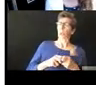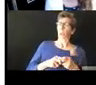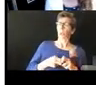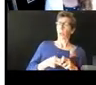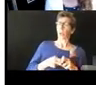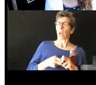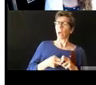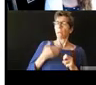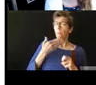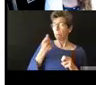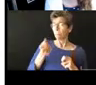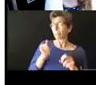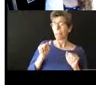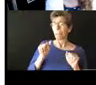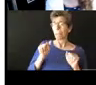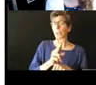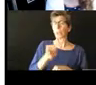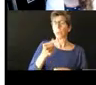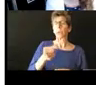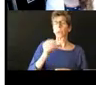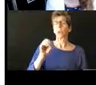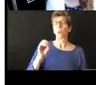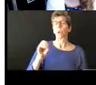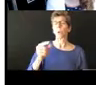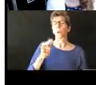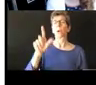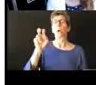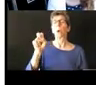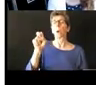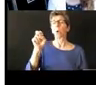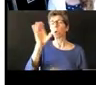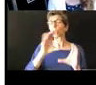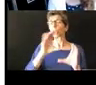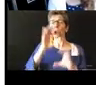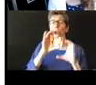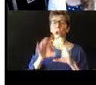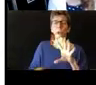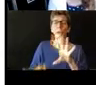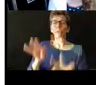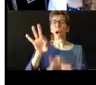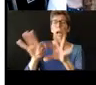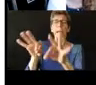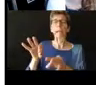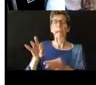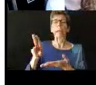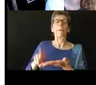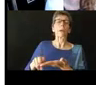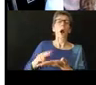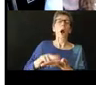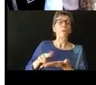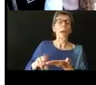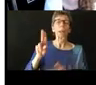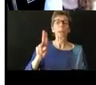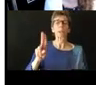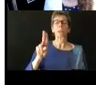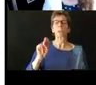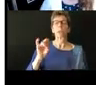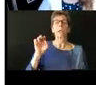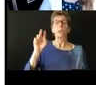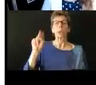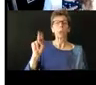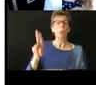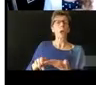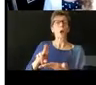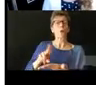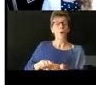lo pueden mandar buscar en google y ahí lo encuentran rapidísimo con el distrito escolar por ejemplo hay acuerdos que ya están en